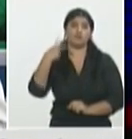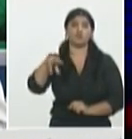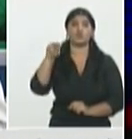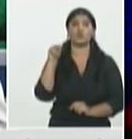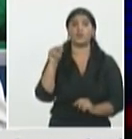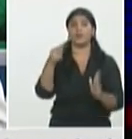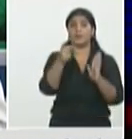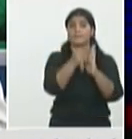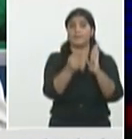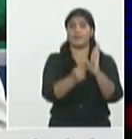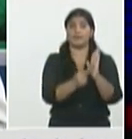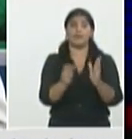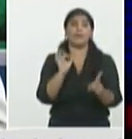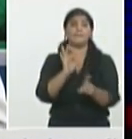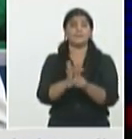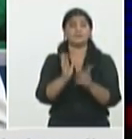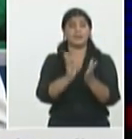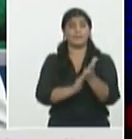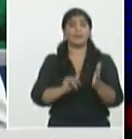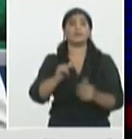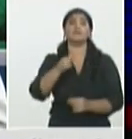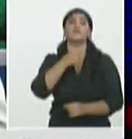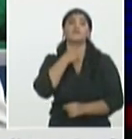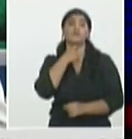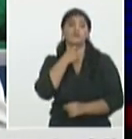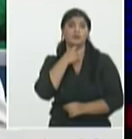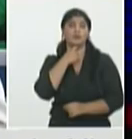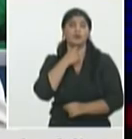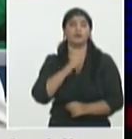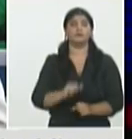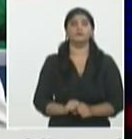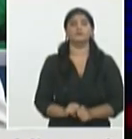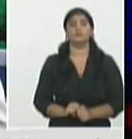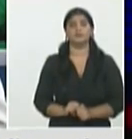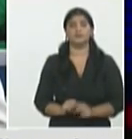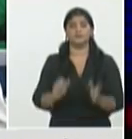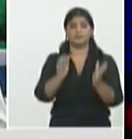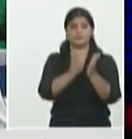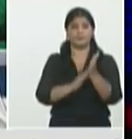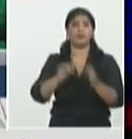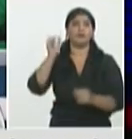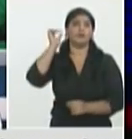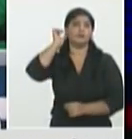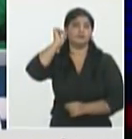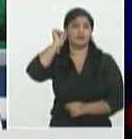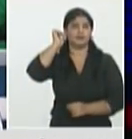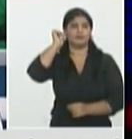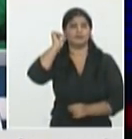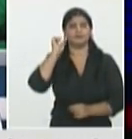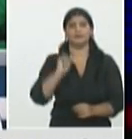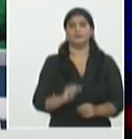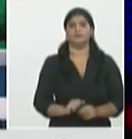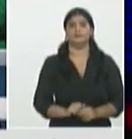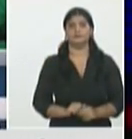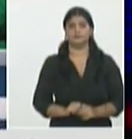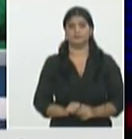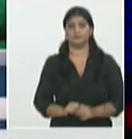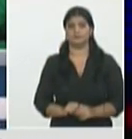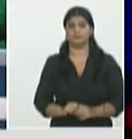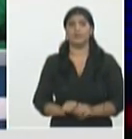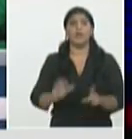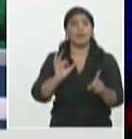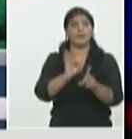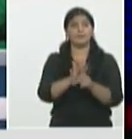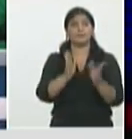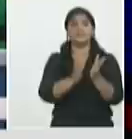de febrero aplicar un grupo de medidas de restricción que incluyó la reducción